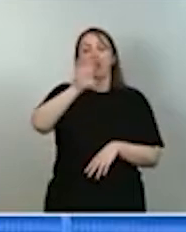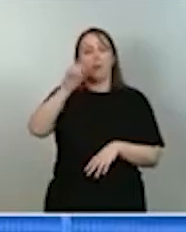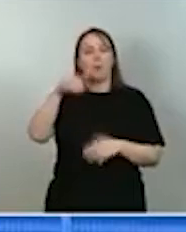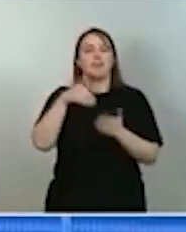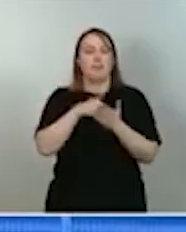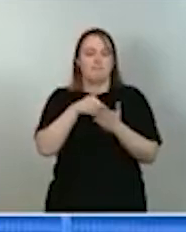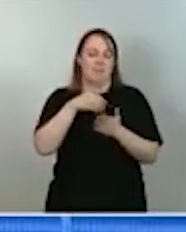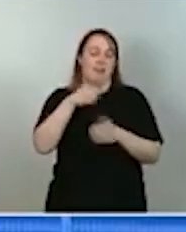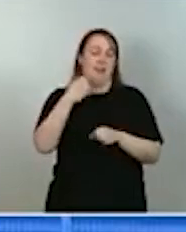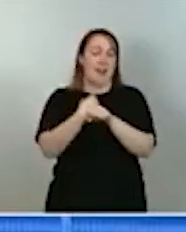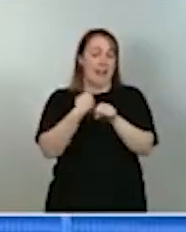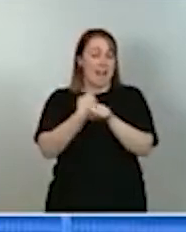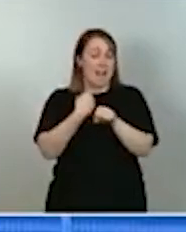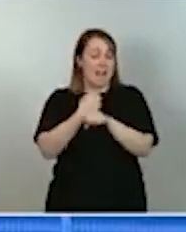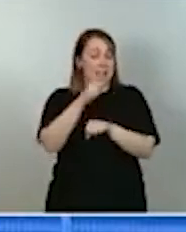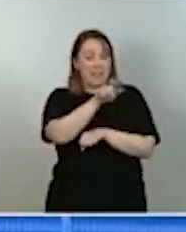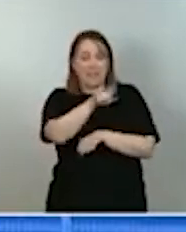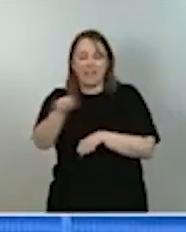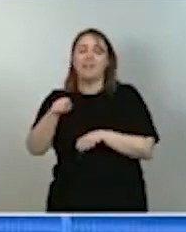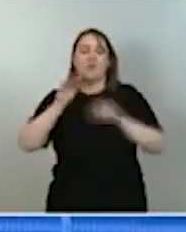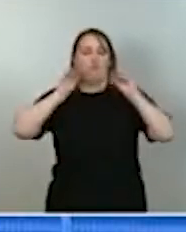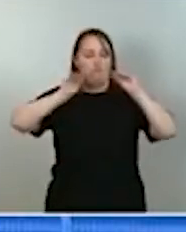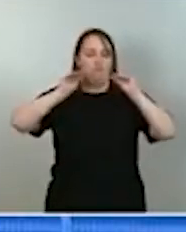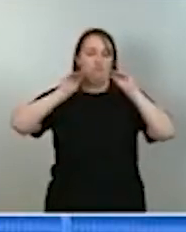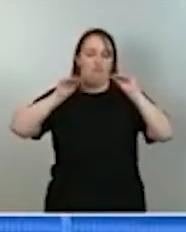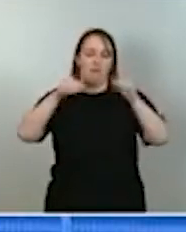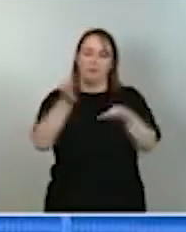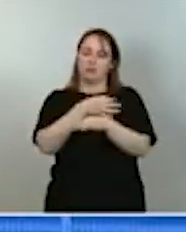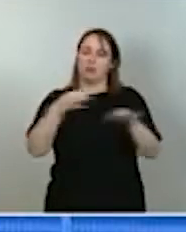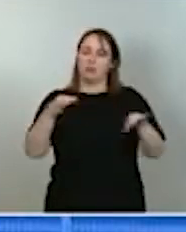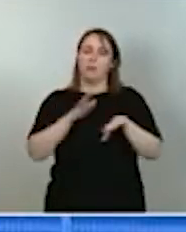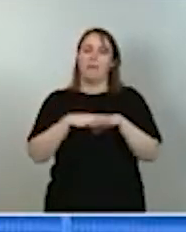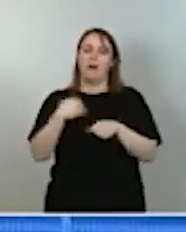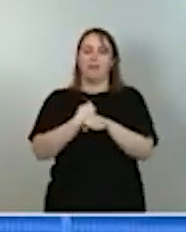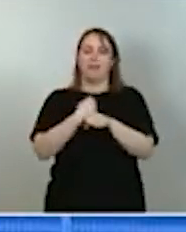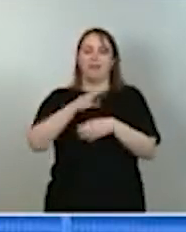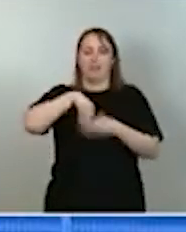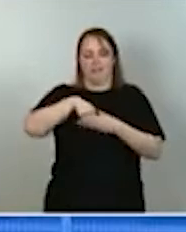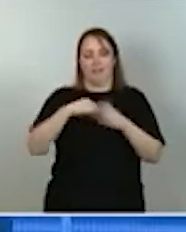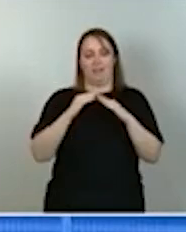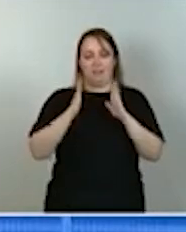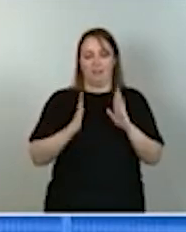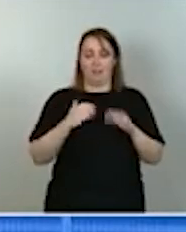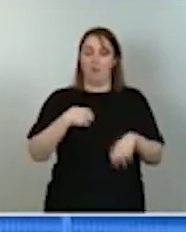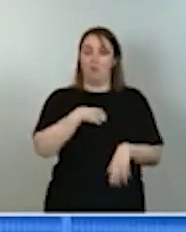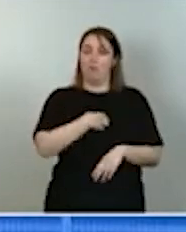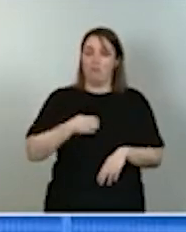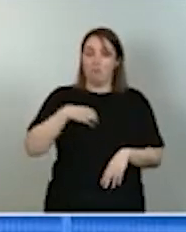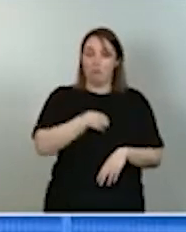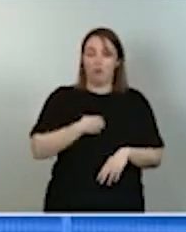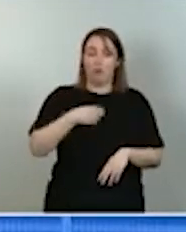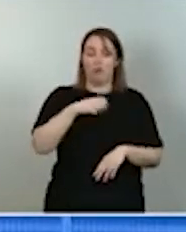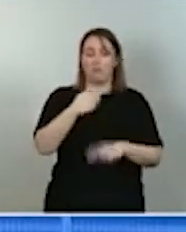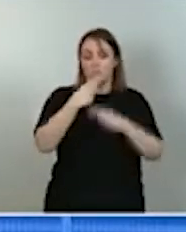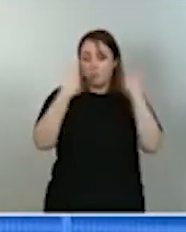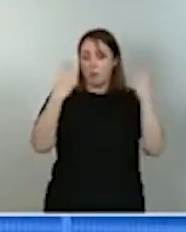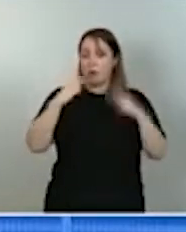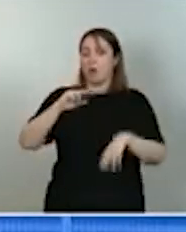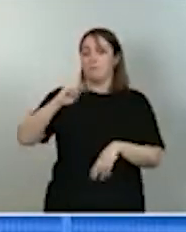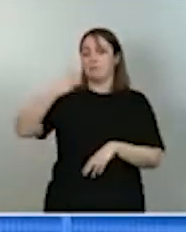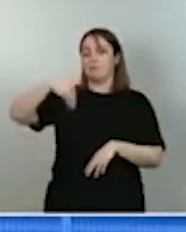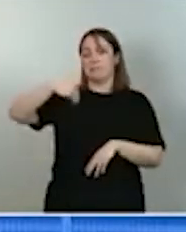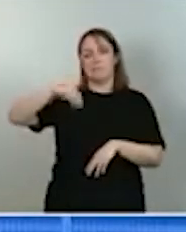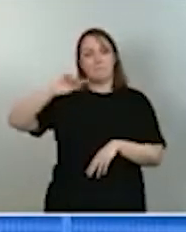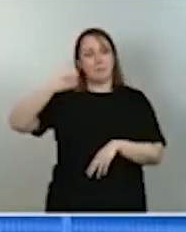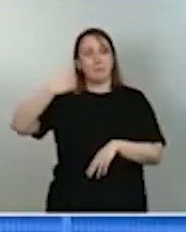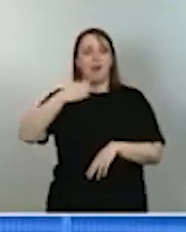perfectamente habilitados y formados para el teletrabajo. Ese cuerpo de funcionarios públicos al que se ha referido la vicepresidenta primera y que va a tener un